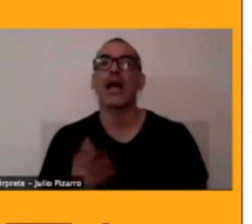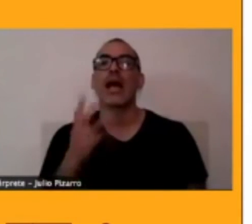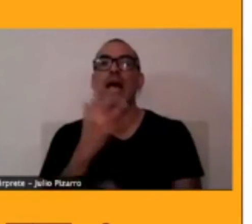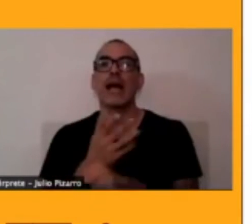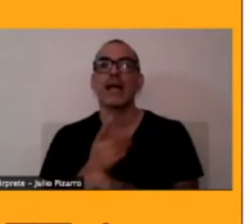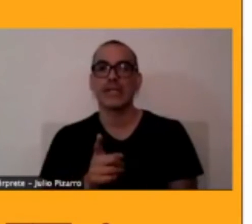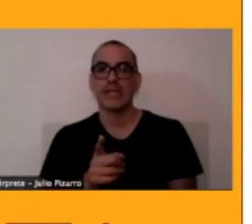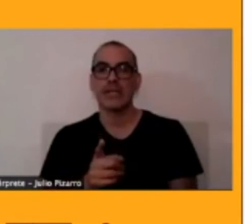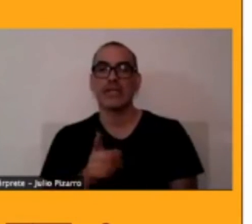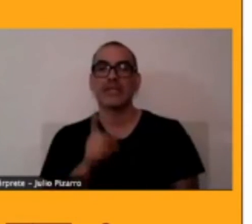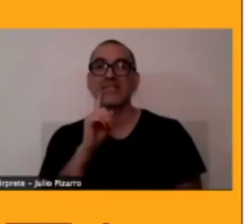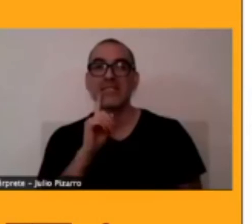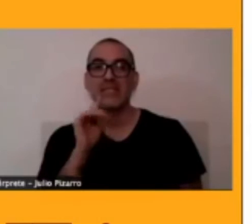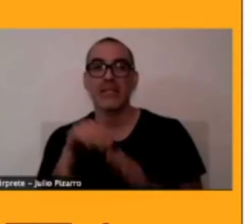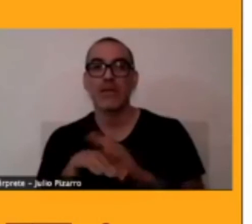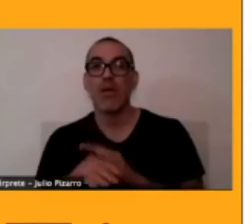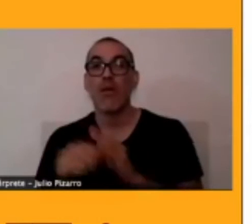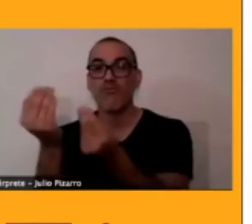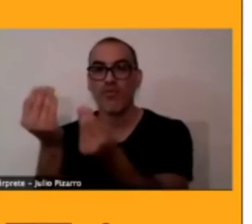en punza